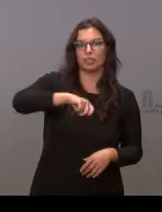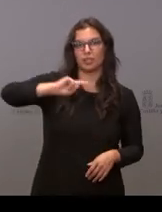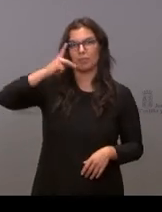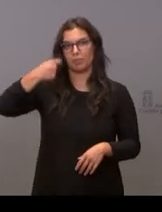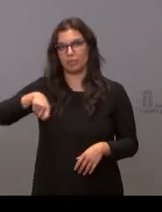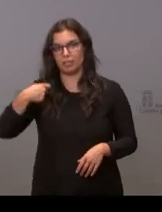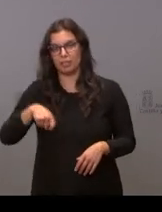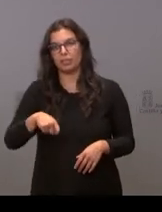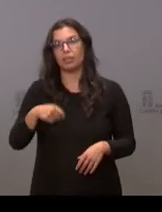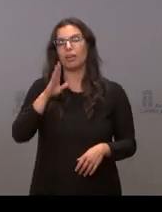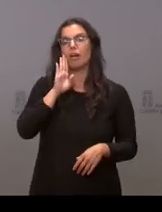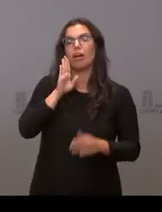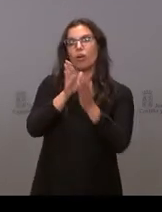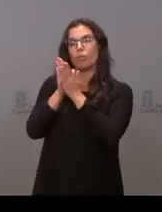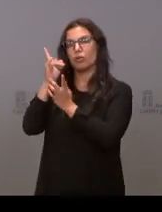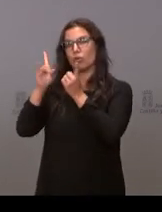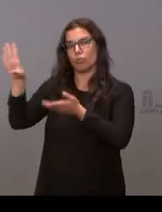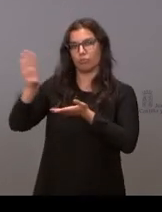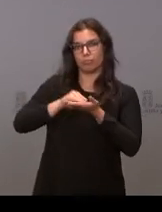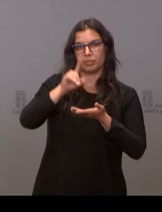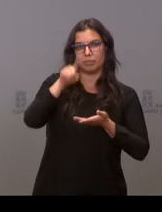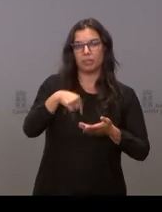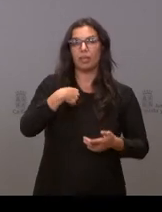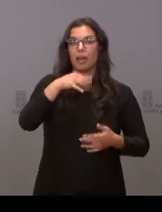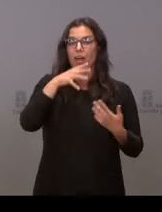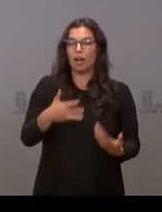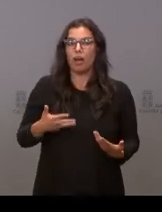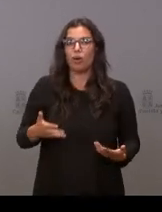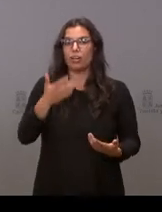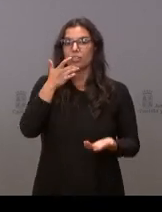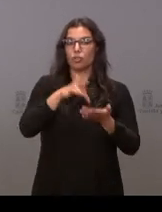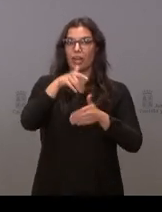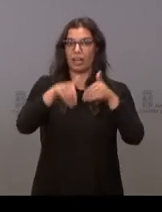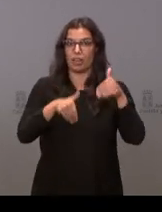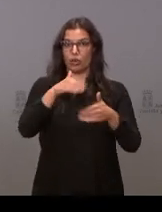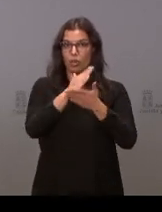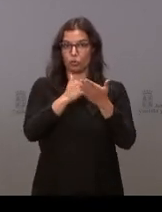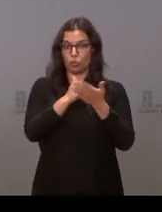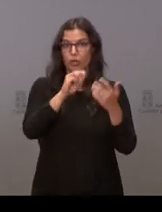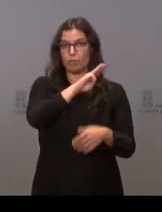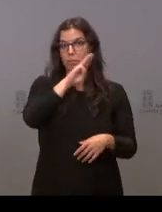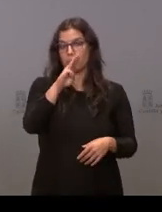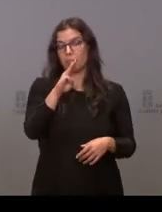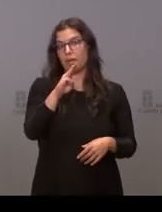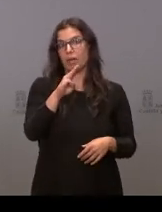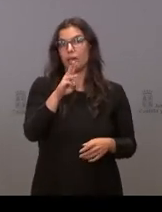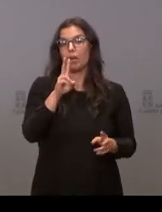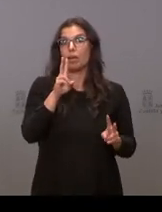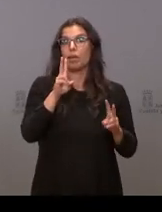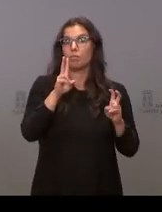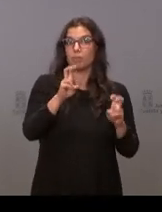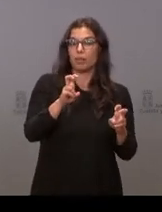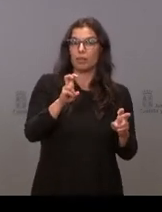retomar la pregunta de algunos de los compañeros a día de hoy si hubiese elecciones autonómicas el partido popular haría un hueco en su lista